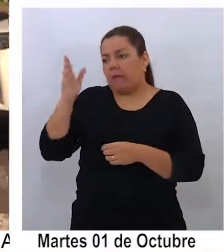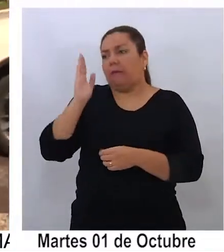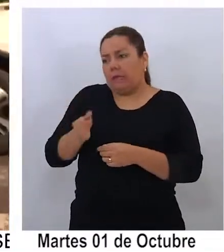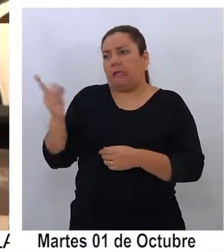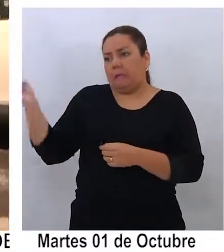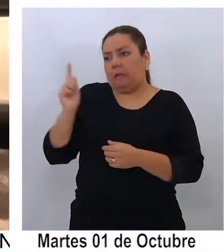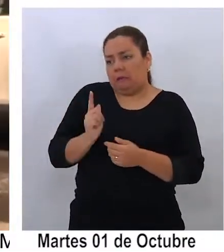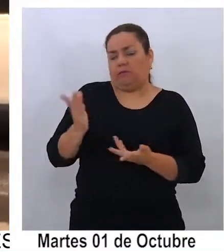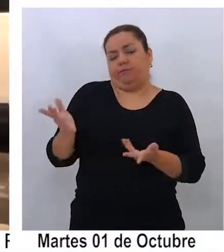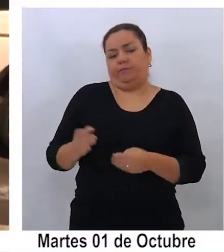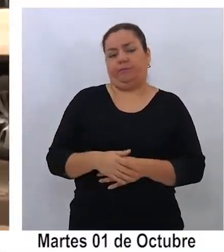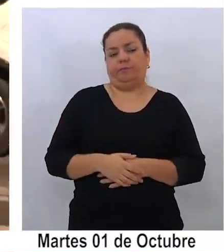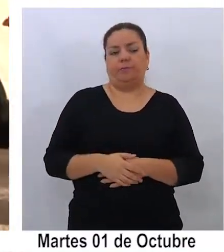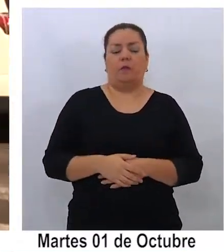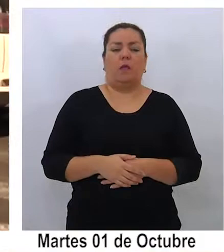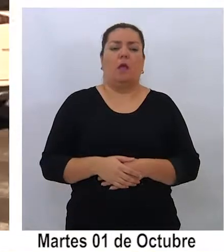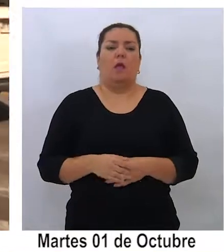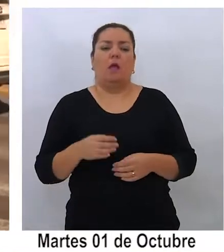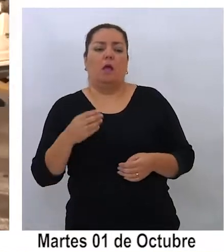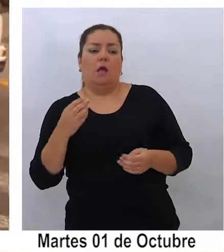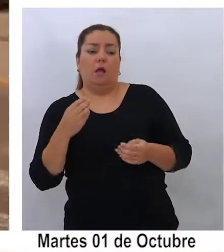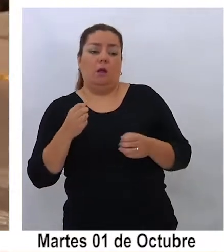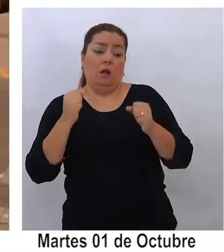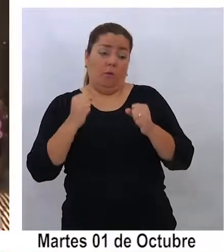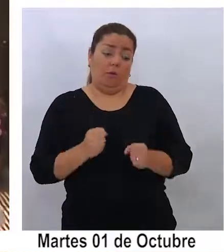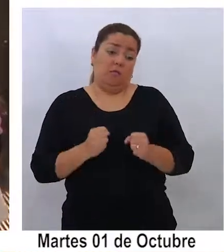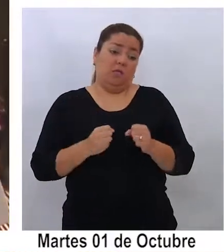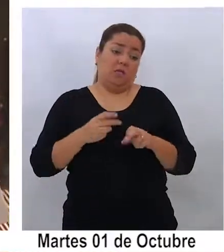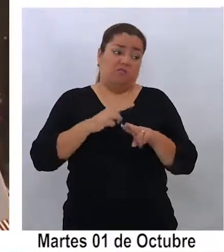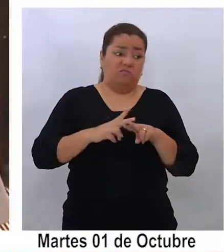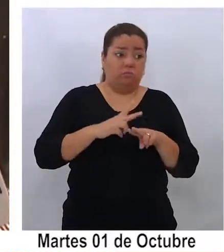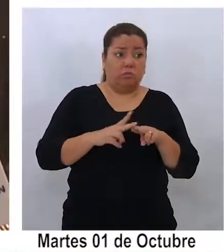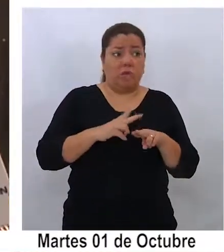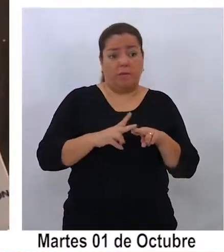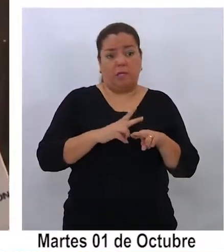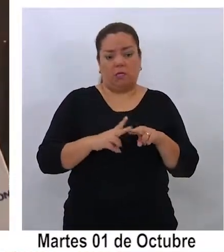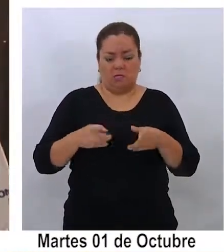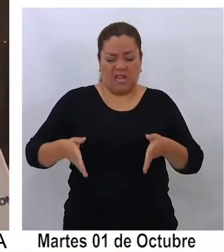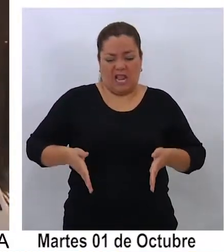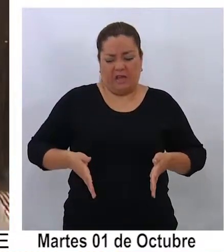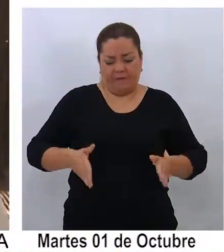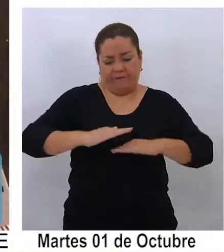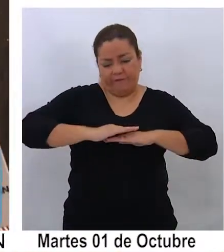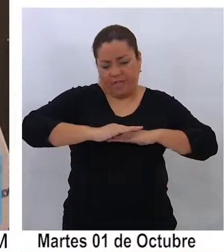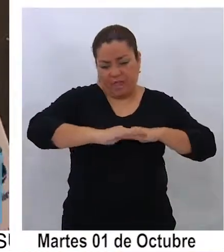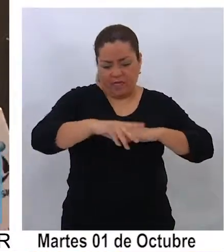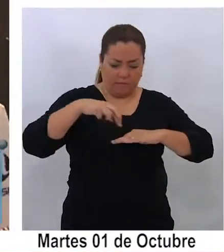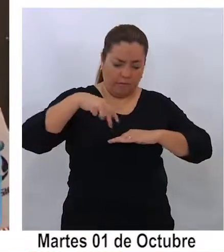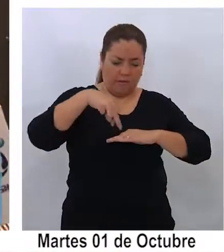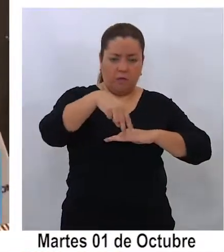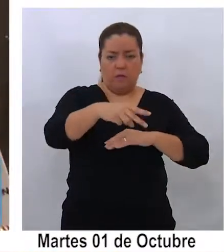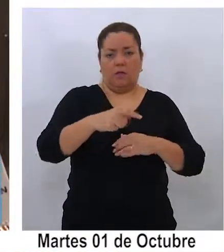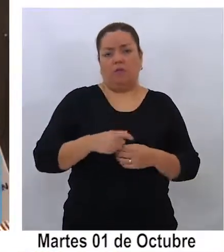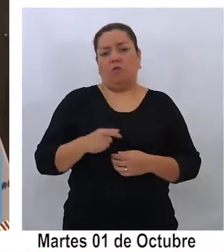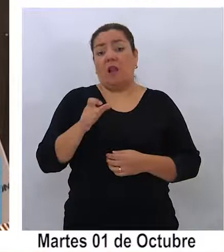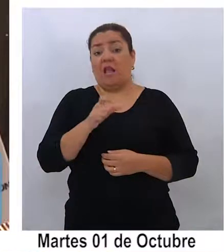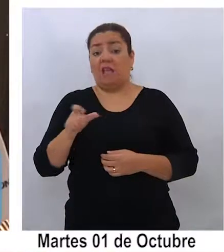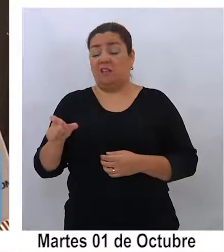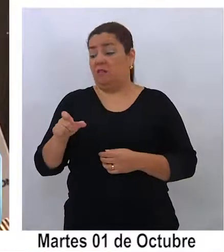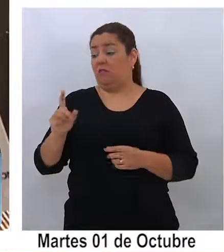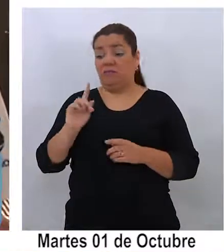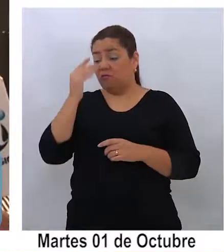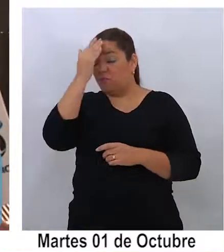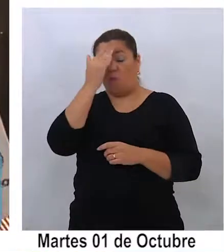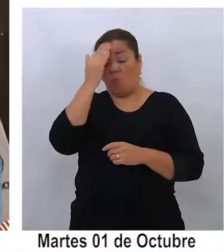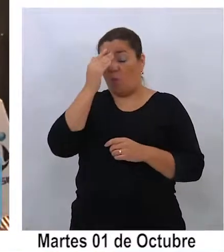lo positivo puede ser la reparación de lo que es la vereda, pero lamentablemente la gente no se preocupa del entorno de